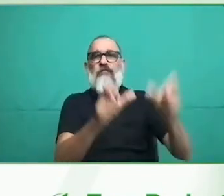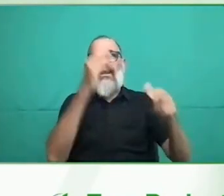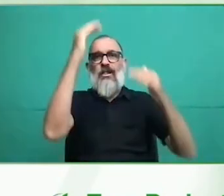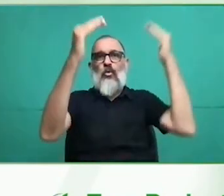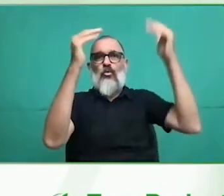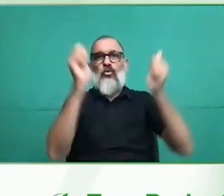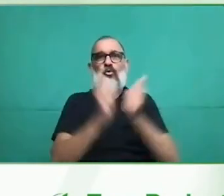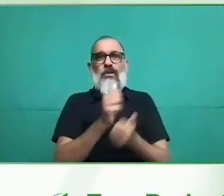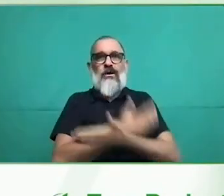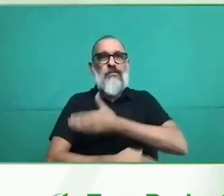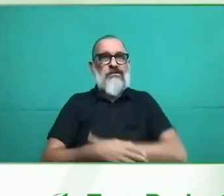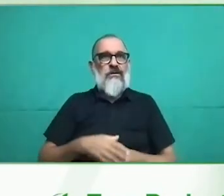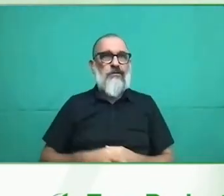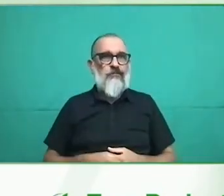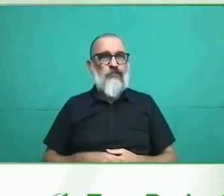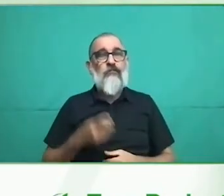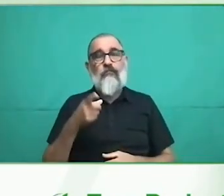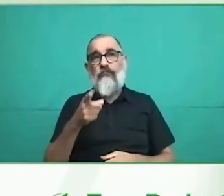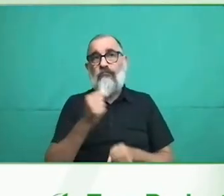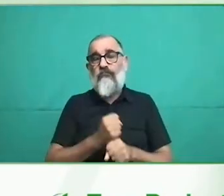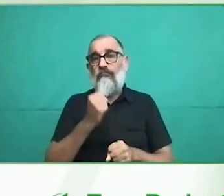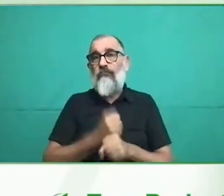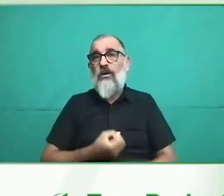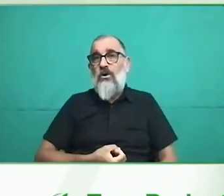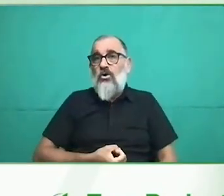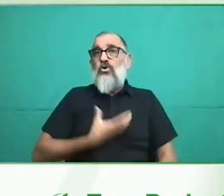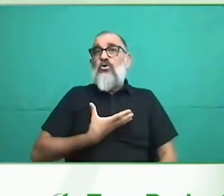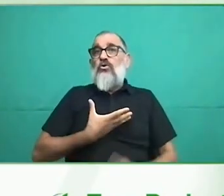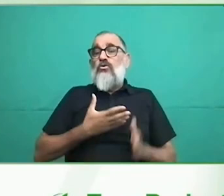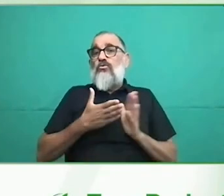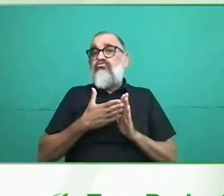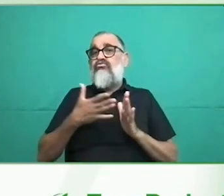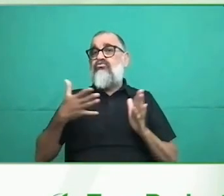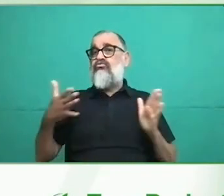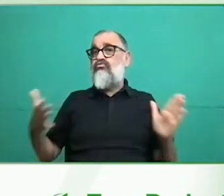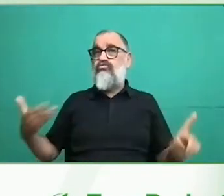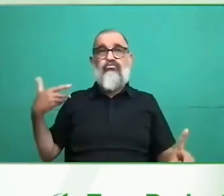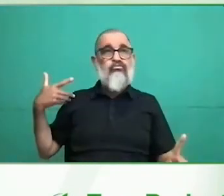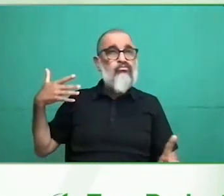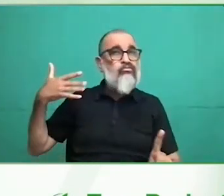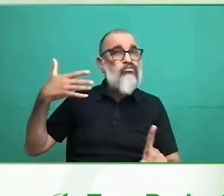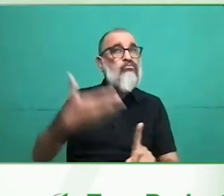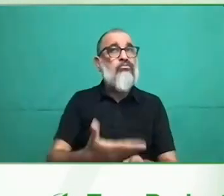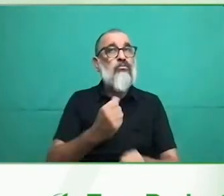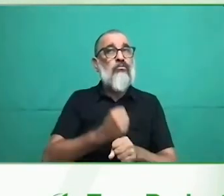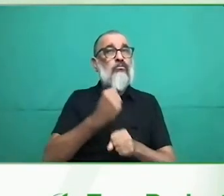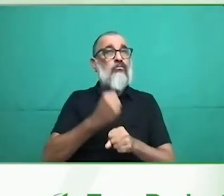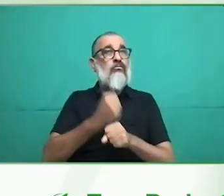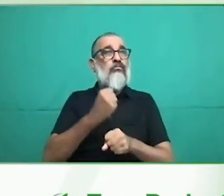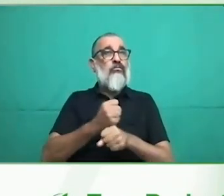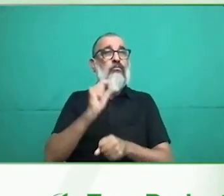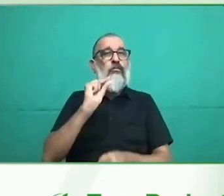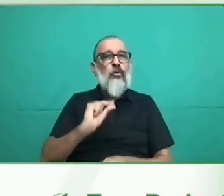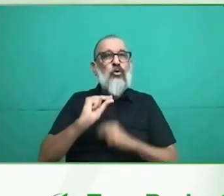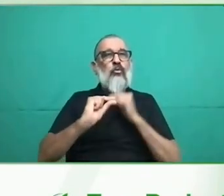No sé si hay otra, me parece que ya no, pero bueno, esa es la experiencia que quería contarles desde Perú, que estamos